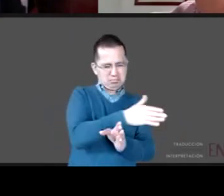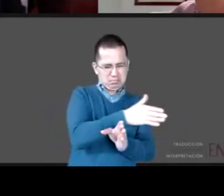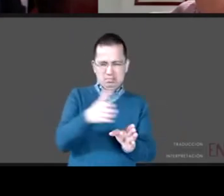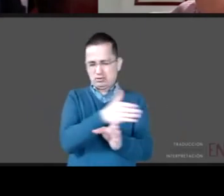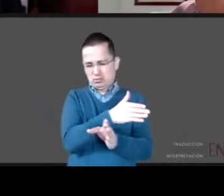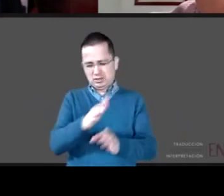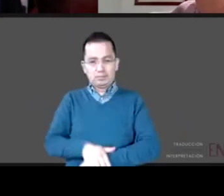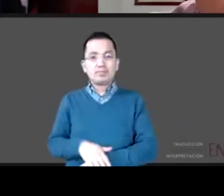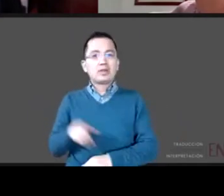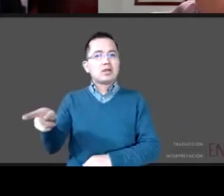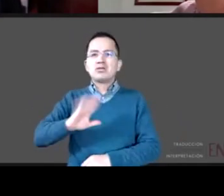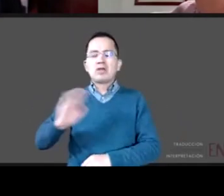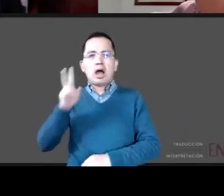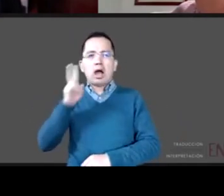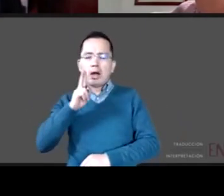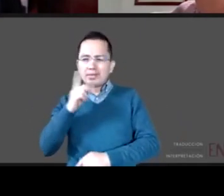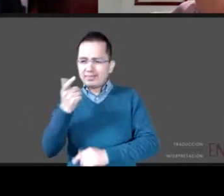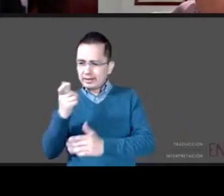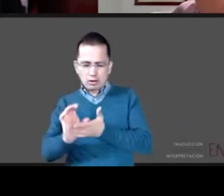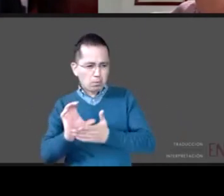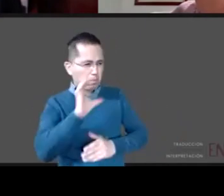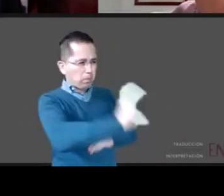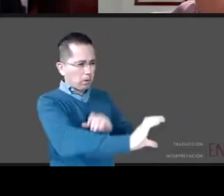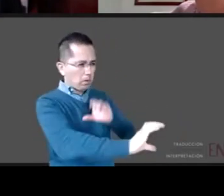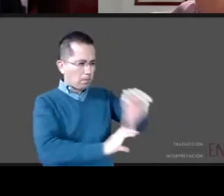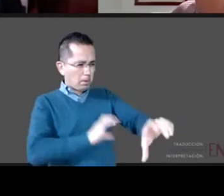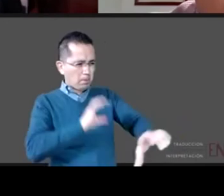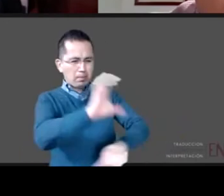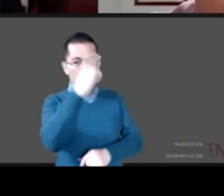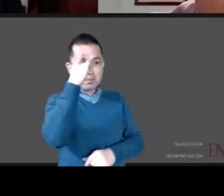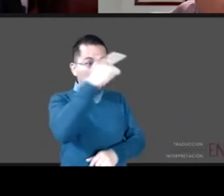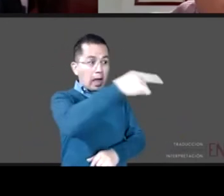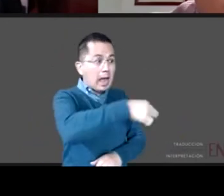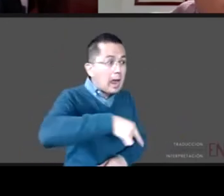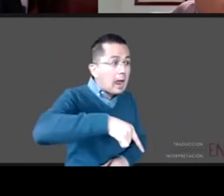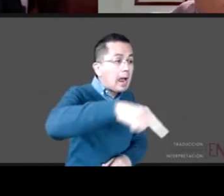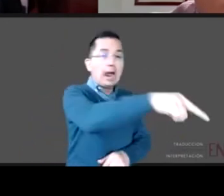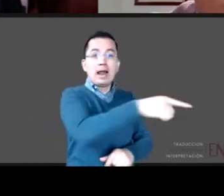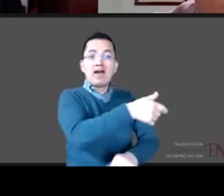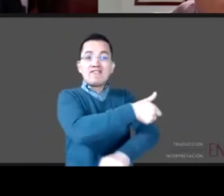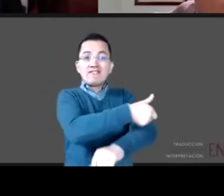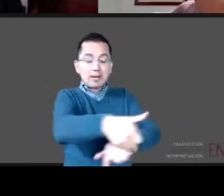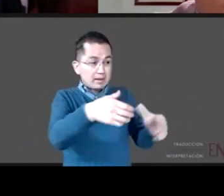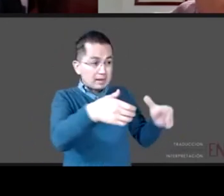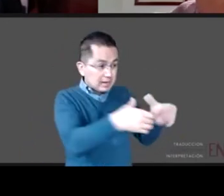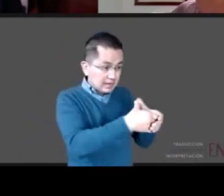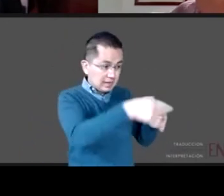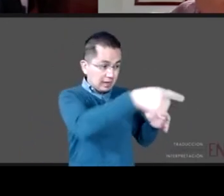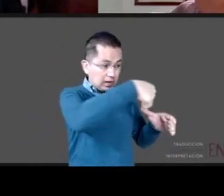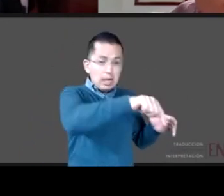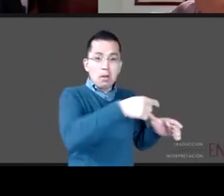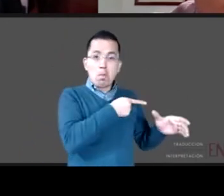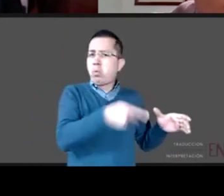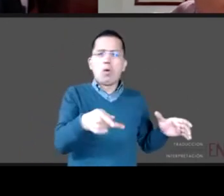condicionadas que lograra romper como bien dice Ricardo Rafael el ciclo intergeneracional de la pobreza el